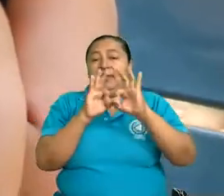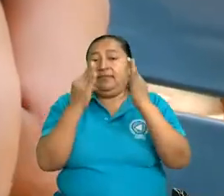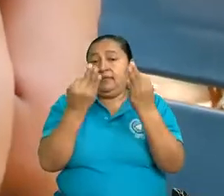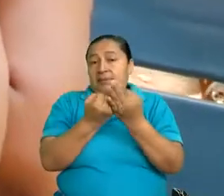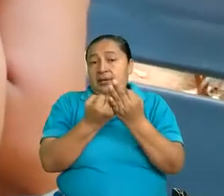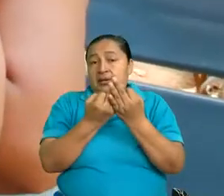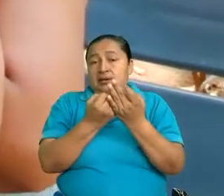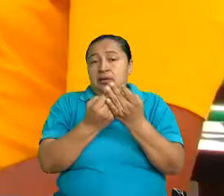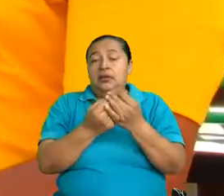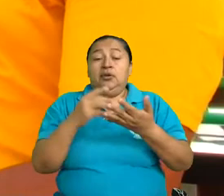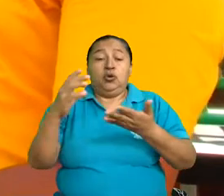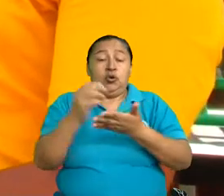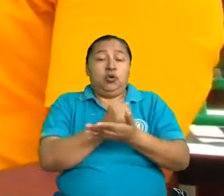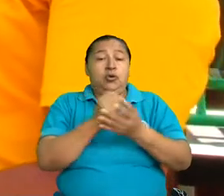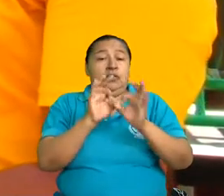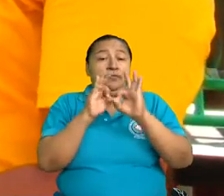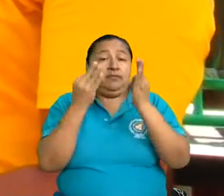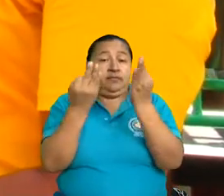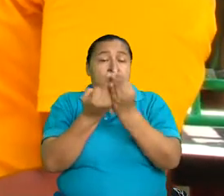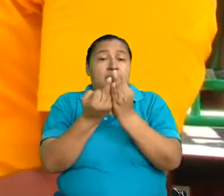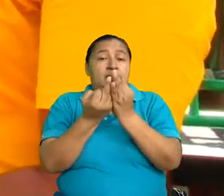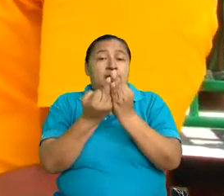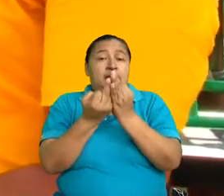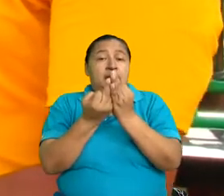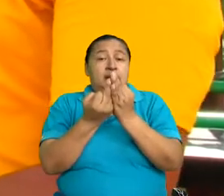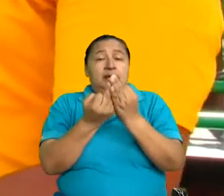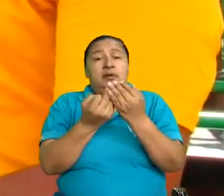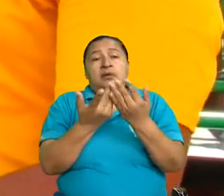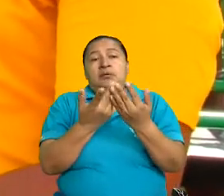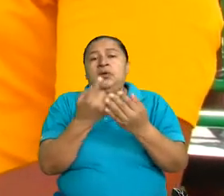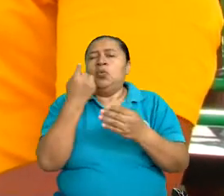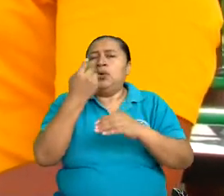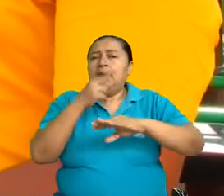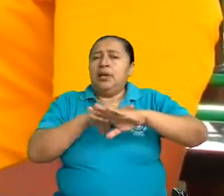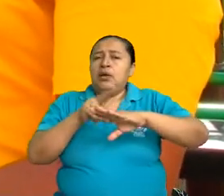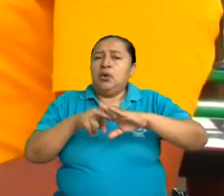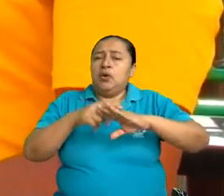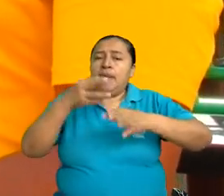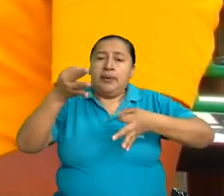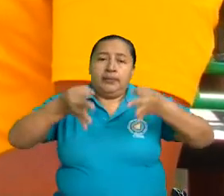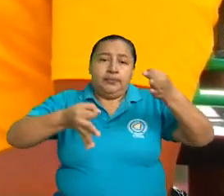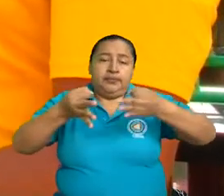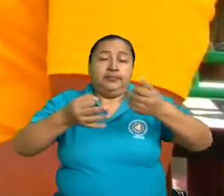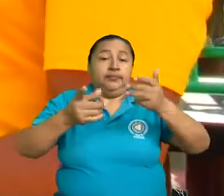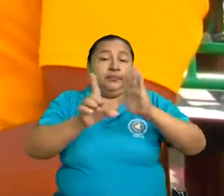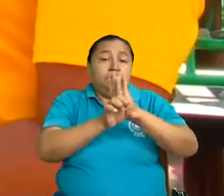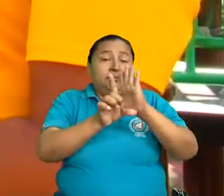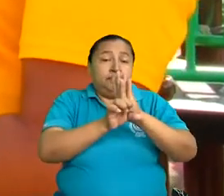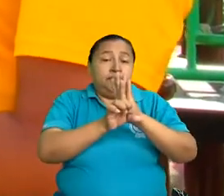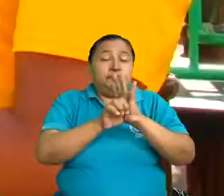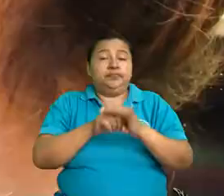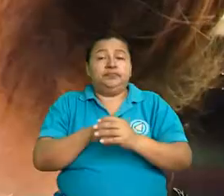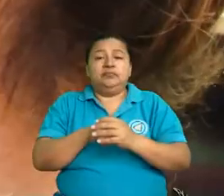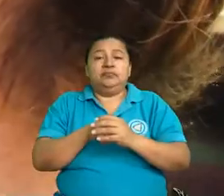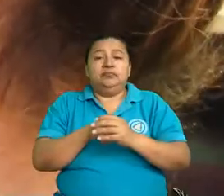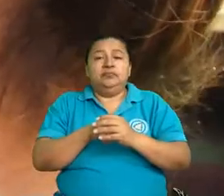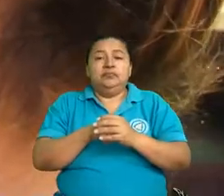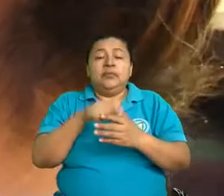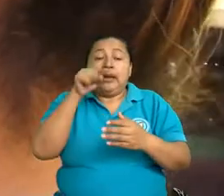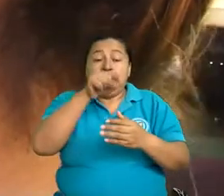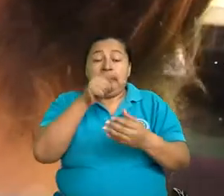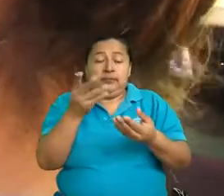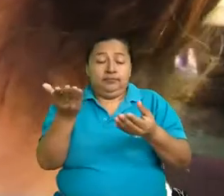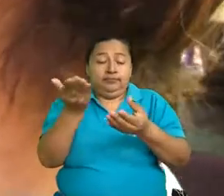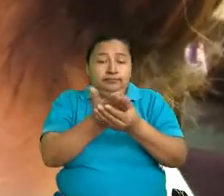código de familia que es una norma jurídica que compila de